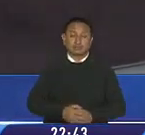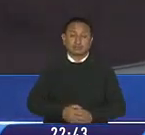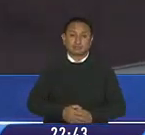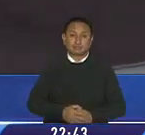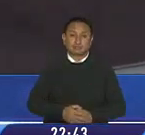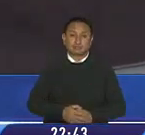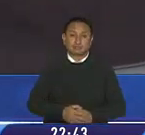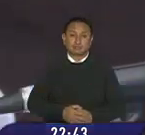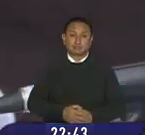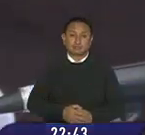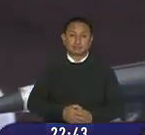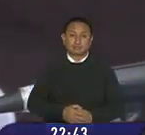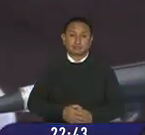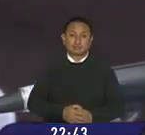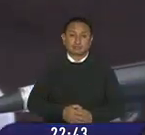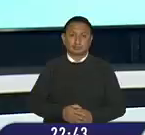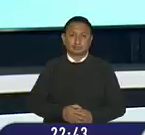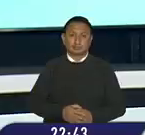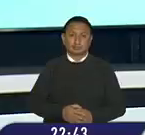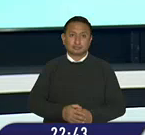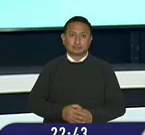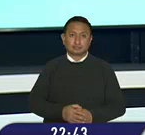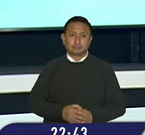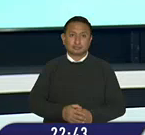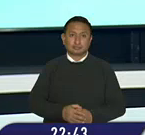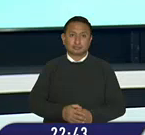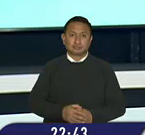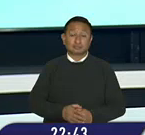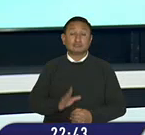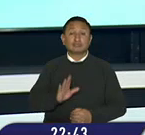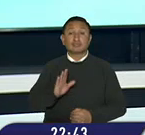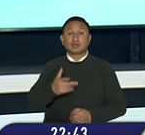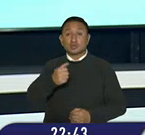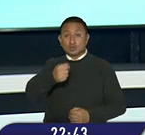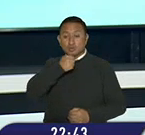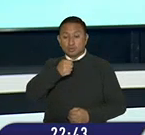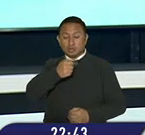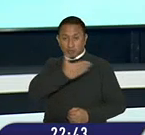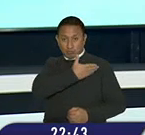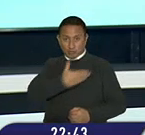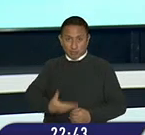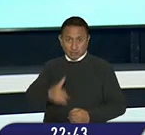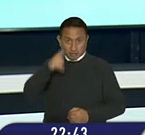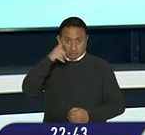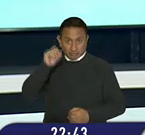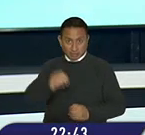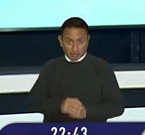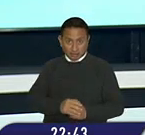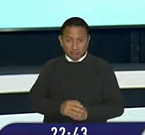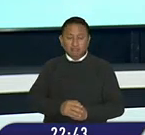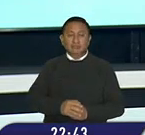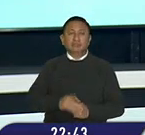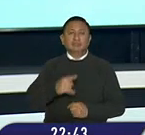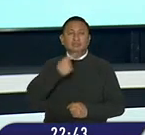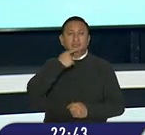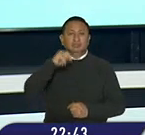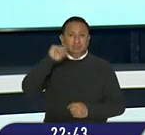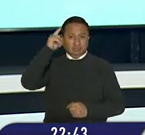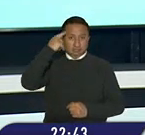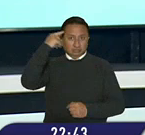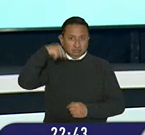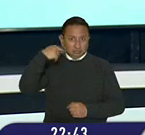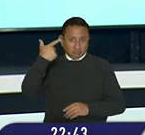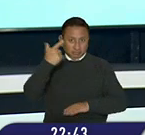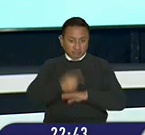informó Marilyn Jaramillo en su entrevista semanal el presidente de la república Guillermo Lazo anunció que su gobierno